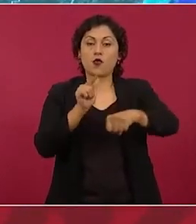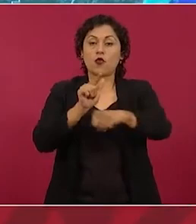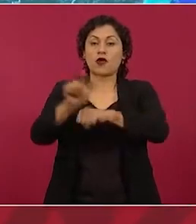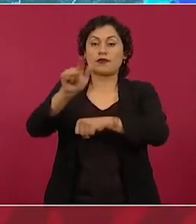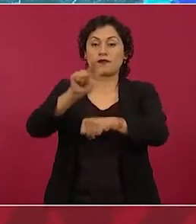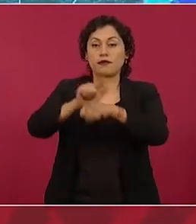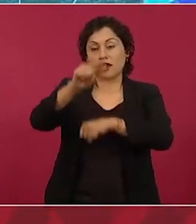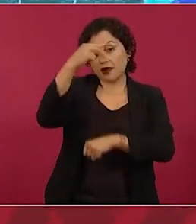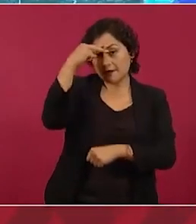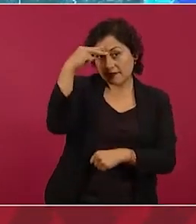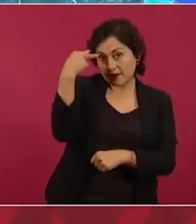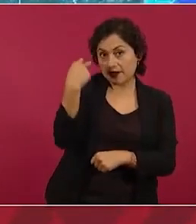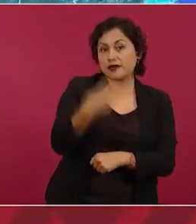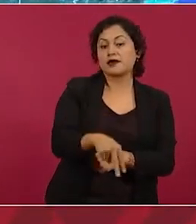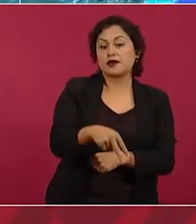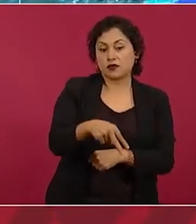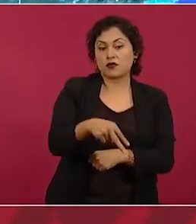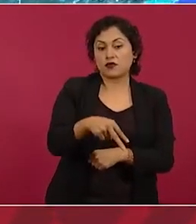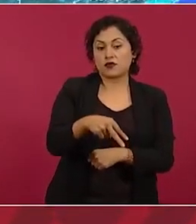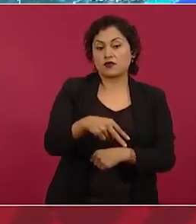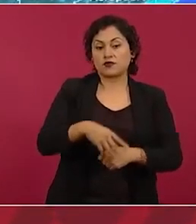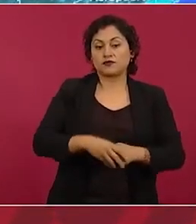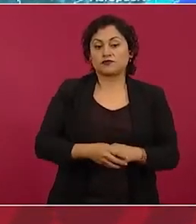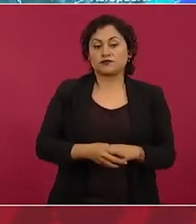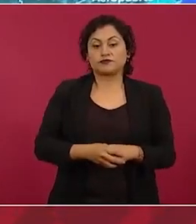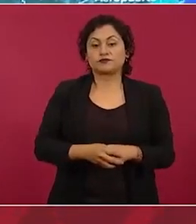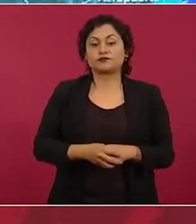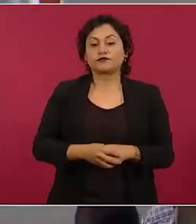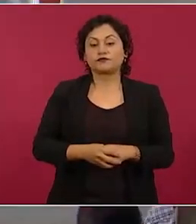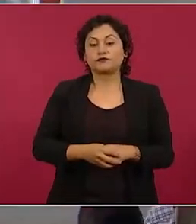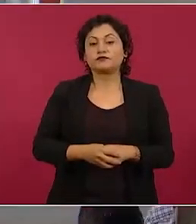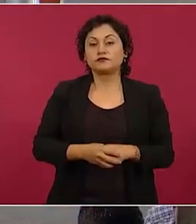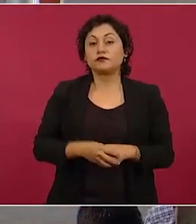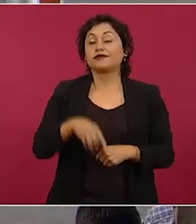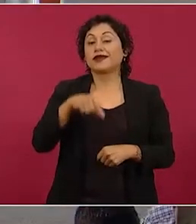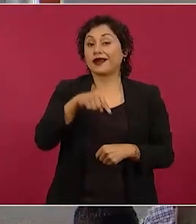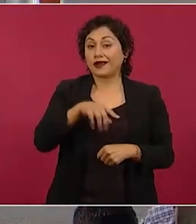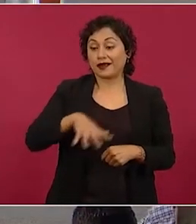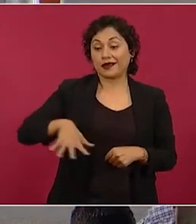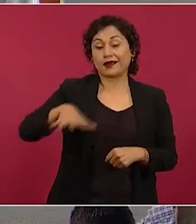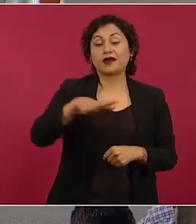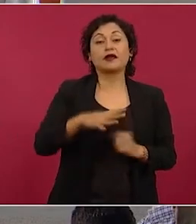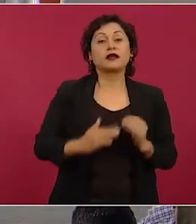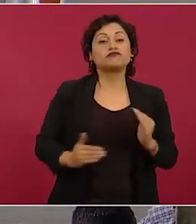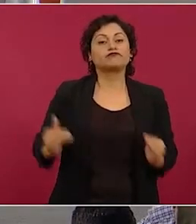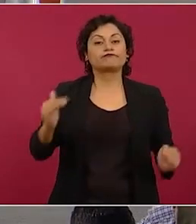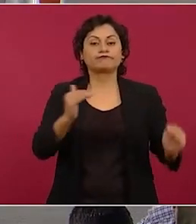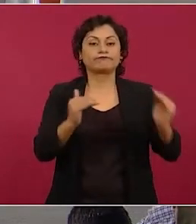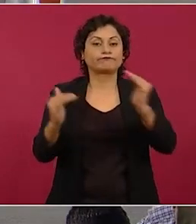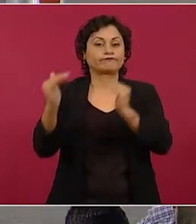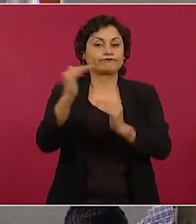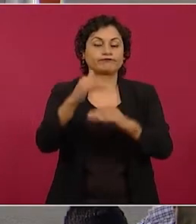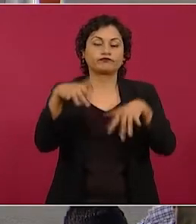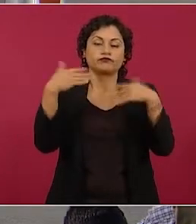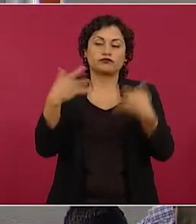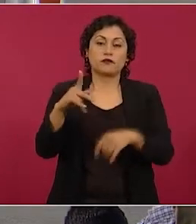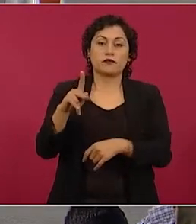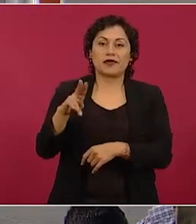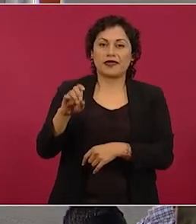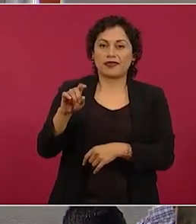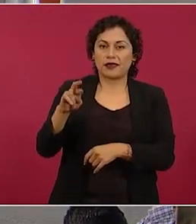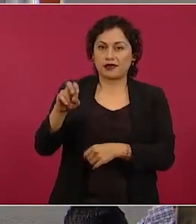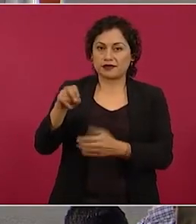y hacia arriba están zonas arqueológicas como Piedras Negras, como Yachilán